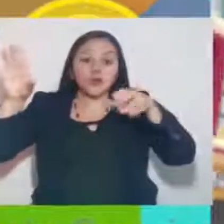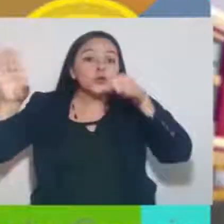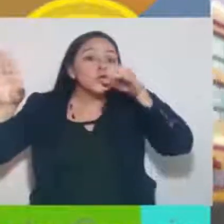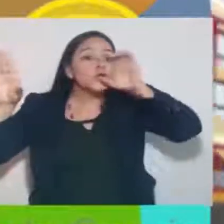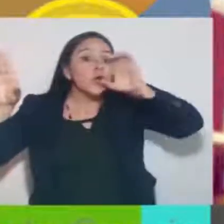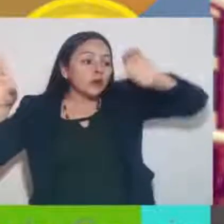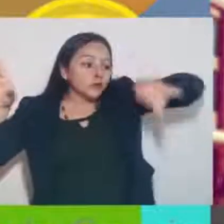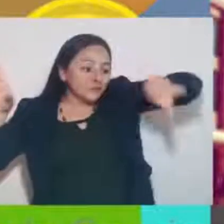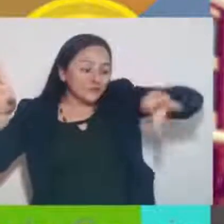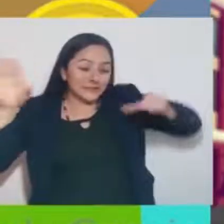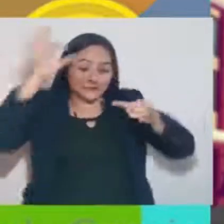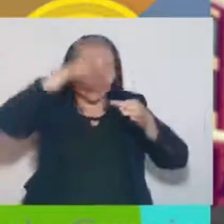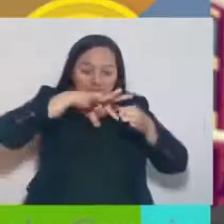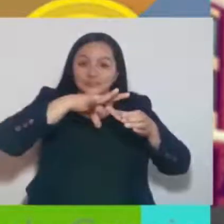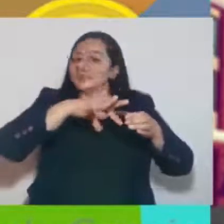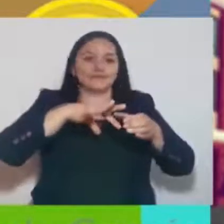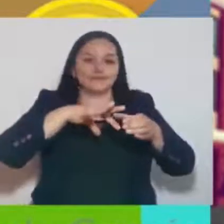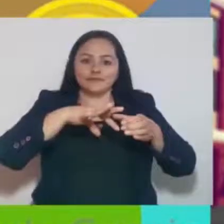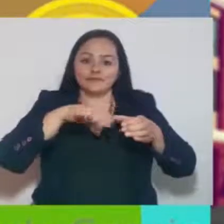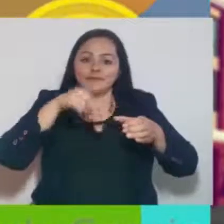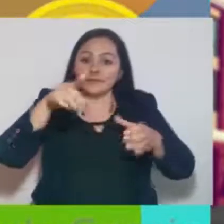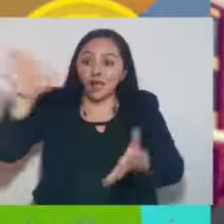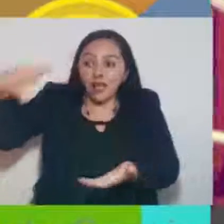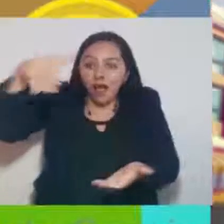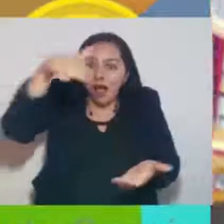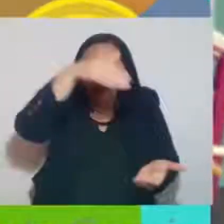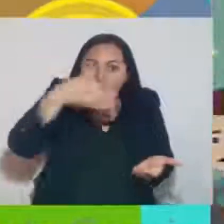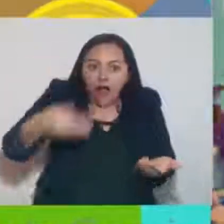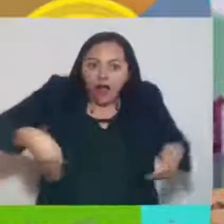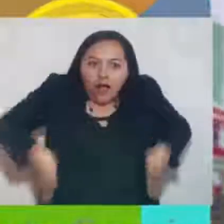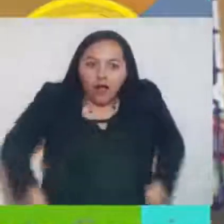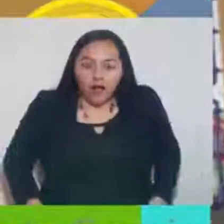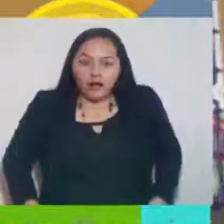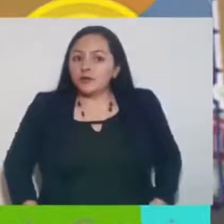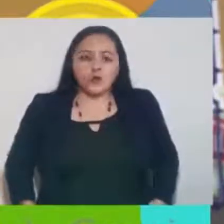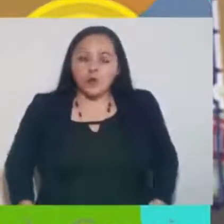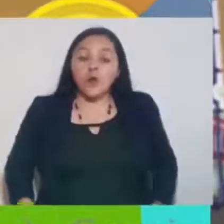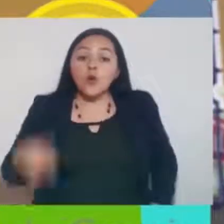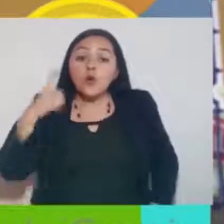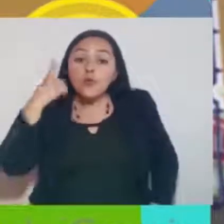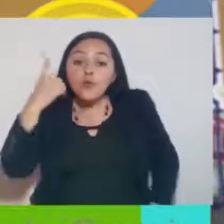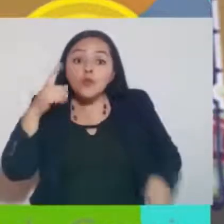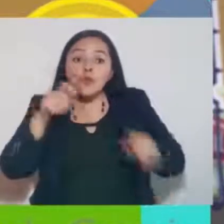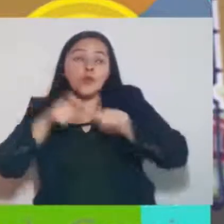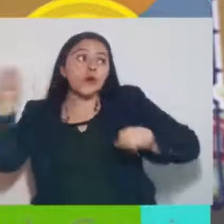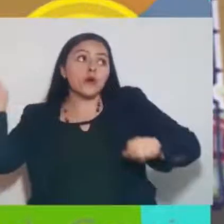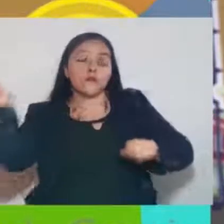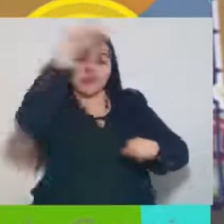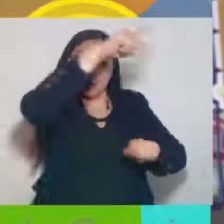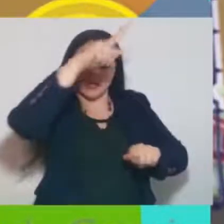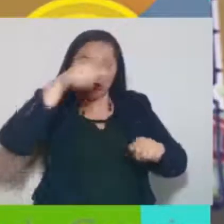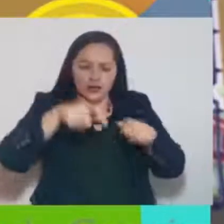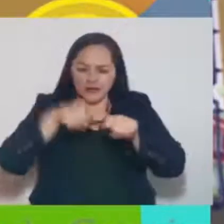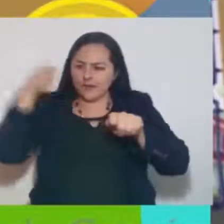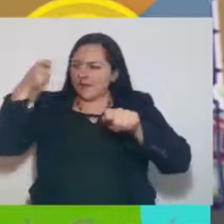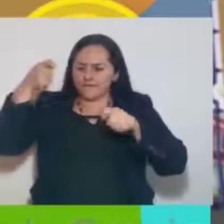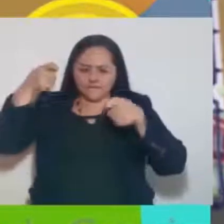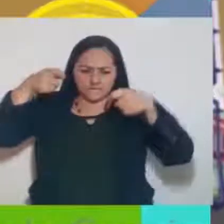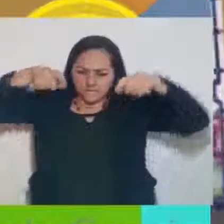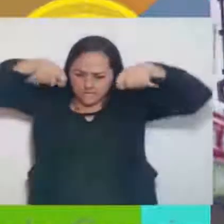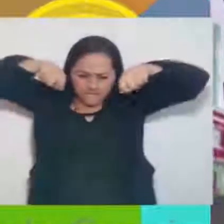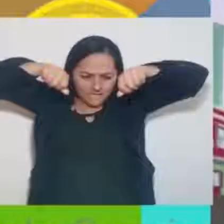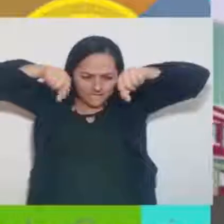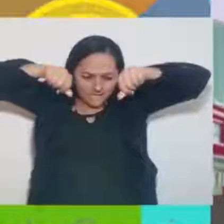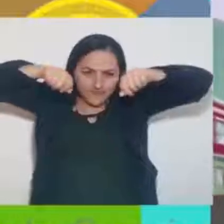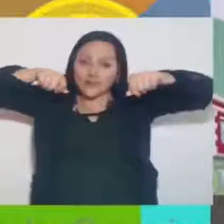Nunca los guardes en los bolsillos. Evita almacenarlos. Quémalos de uno en uno. No le saques la pólvora. Nunca